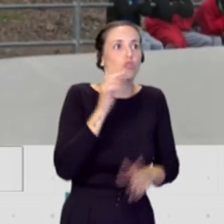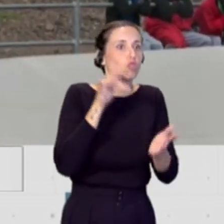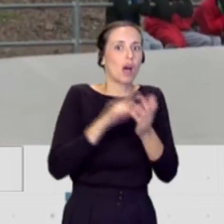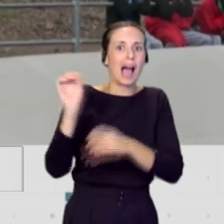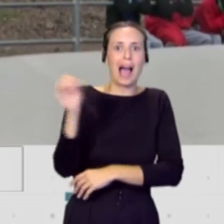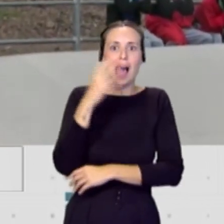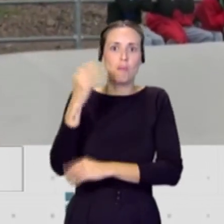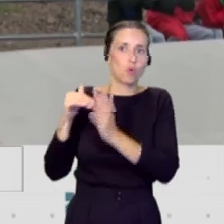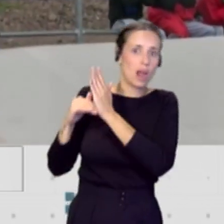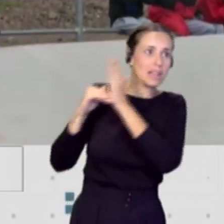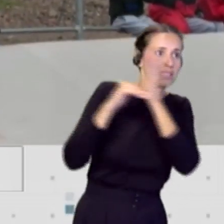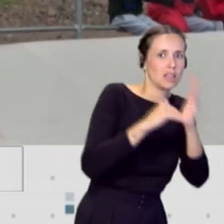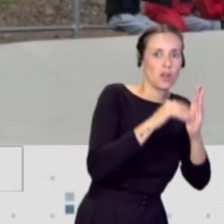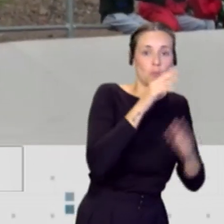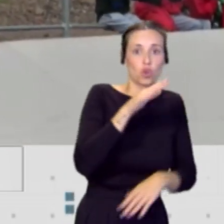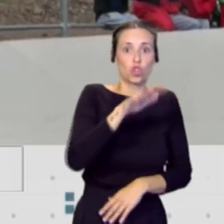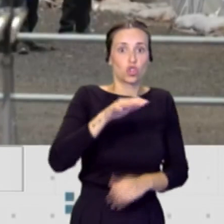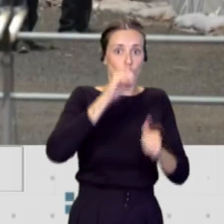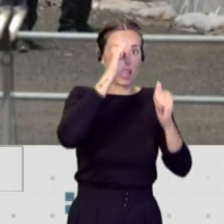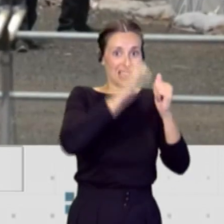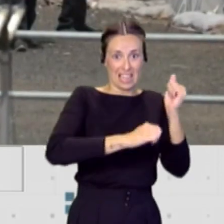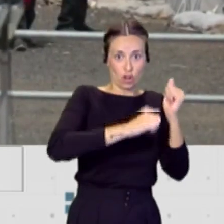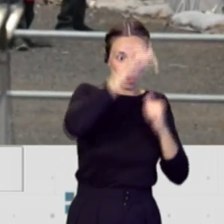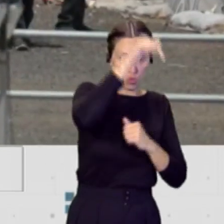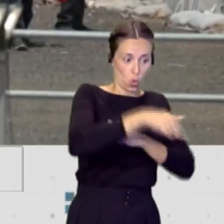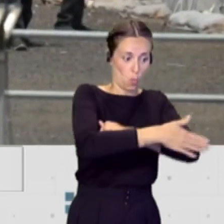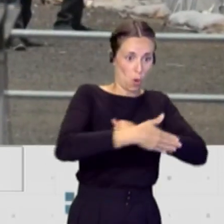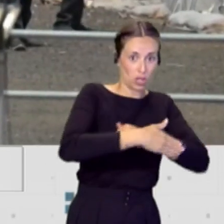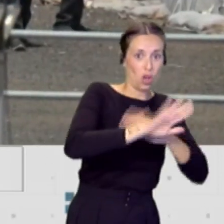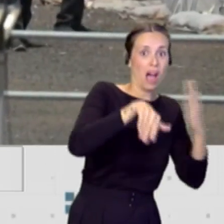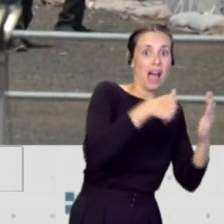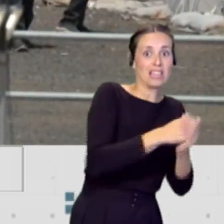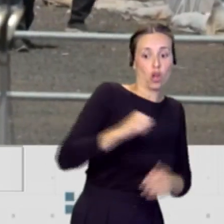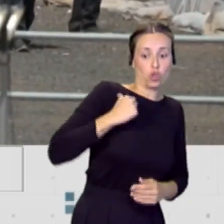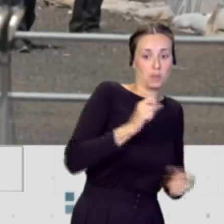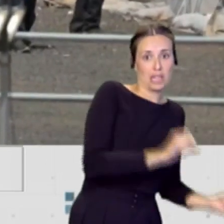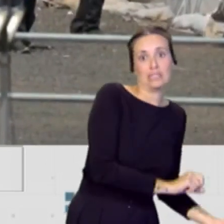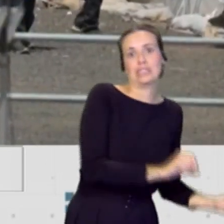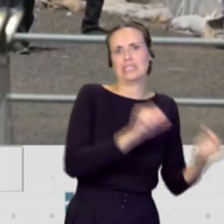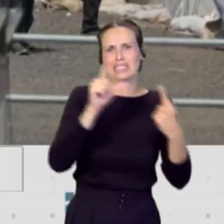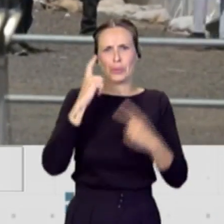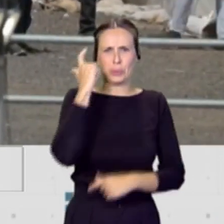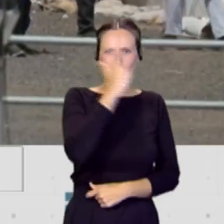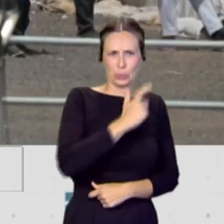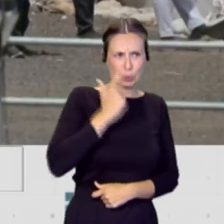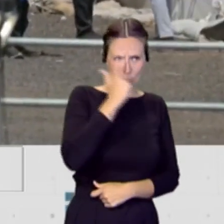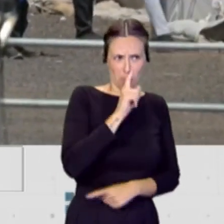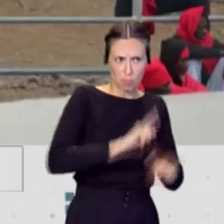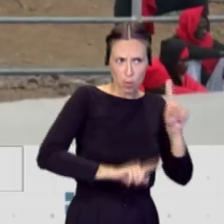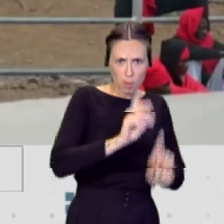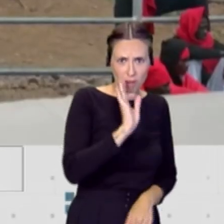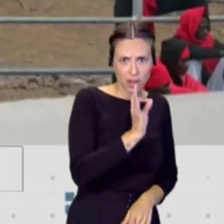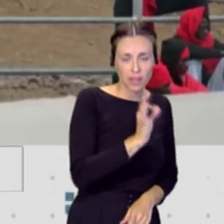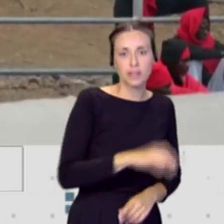Se tarda su tiempo para llegar desde la Restinga hasta el hospital. Sí, pero bueno, lo que pasa es que también el Servicio de la General de Salud se ha